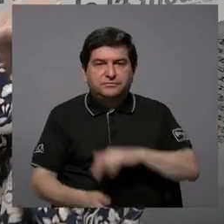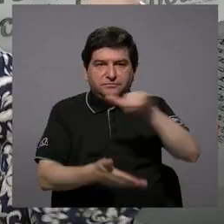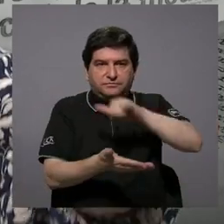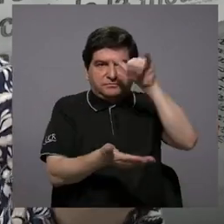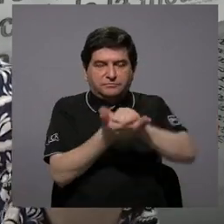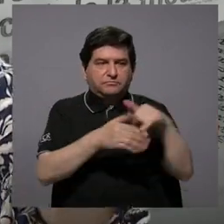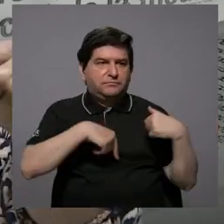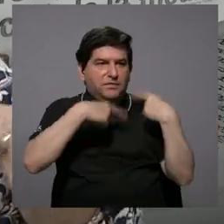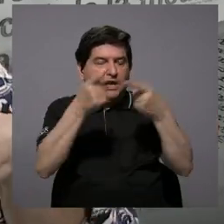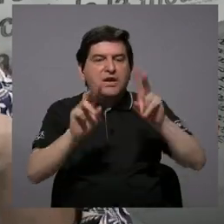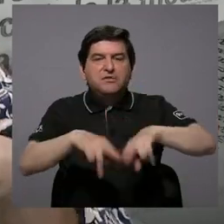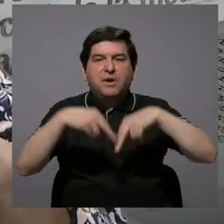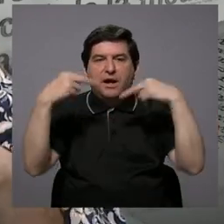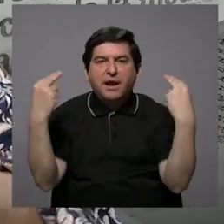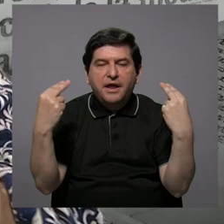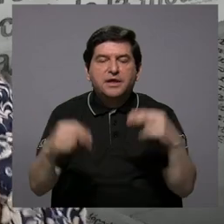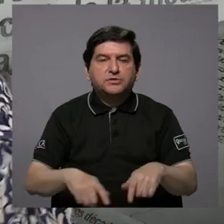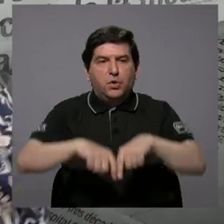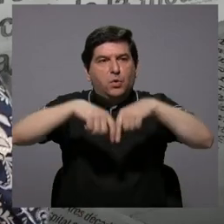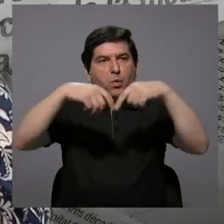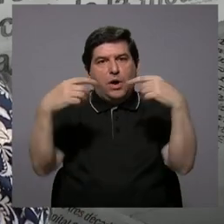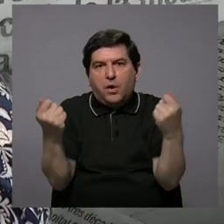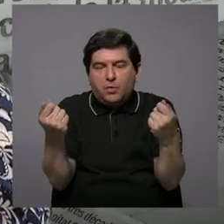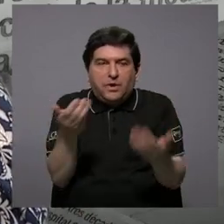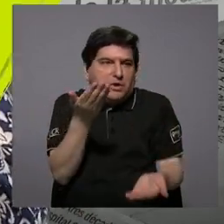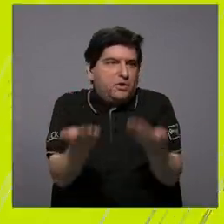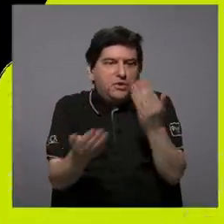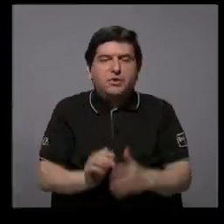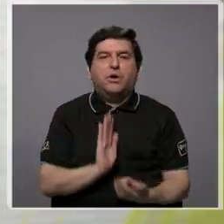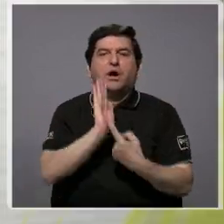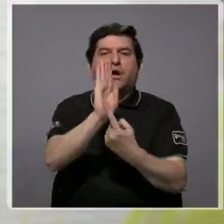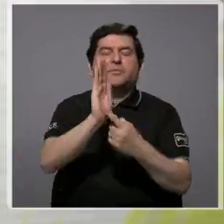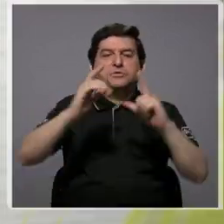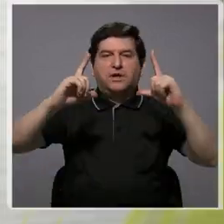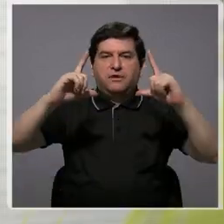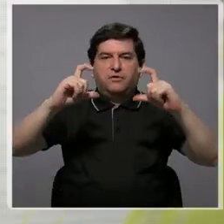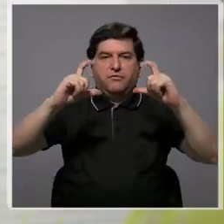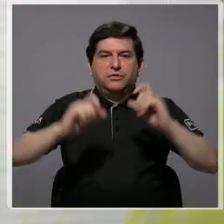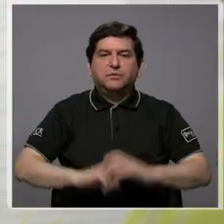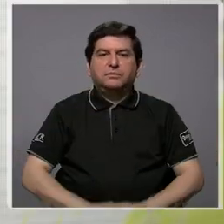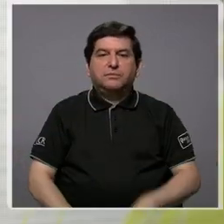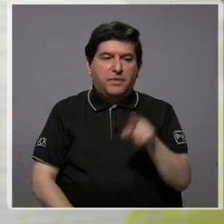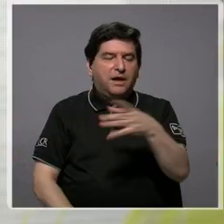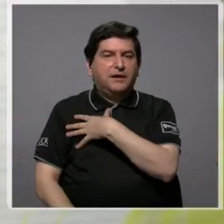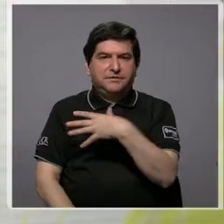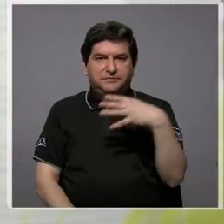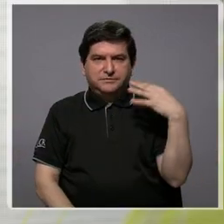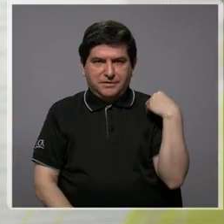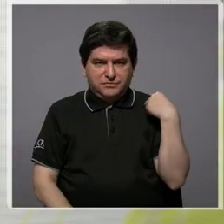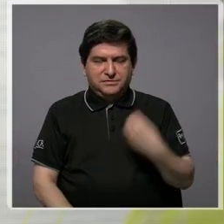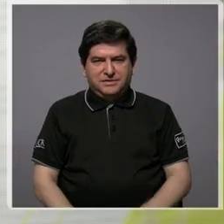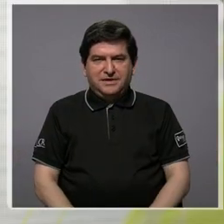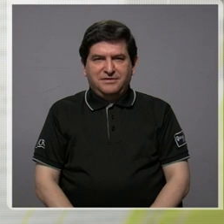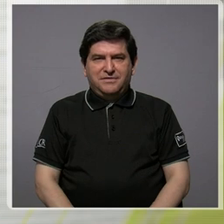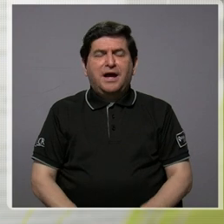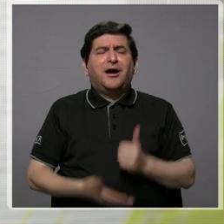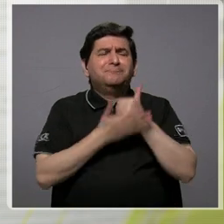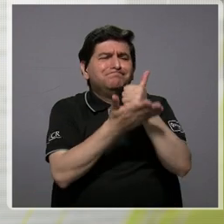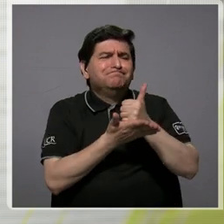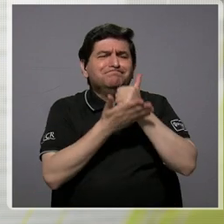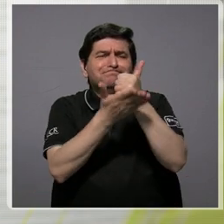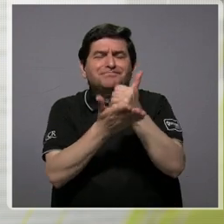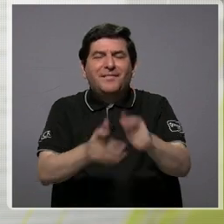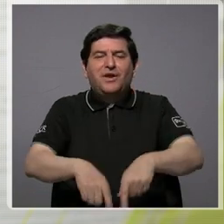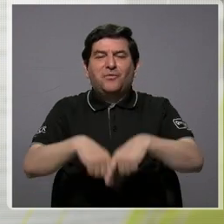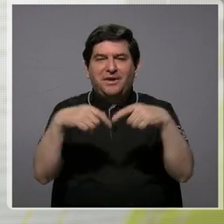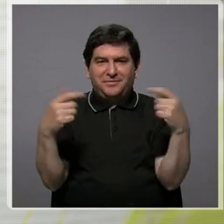tenía que irse a La Nación o algún periódico a presentar la fotografía porque a él le gustaba eso de colaborar con